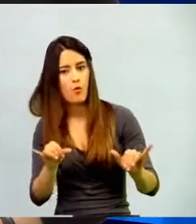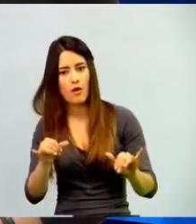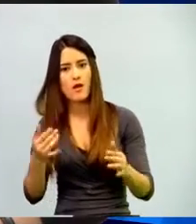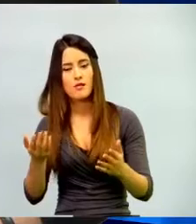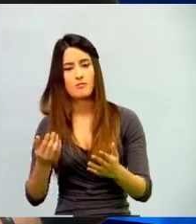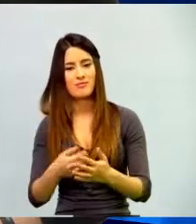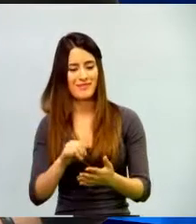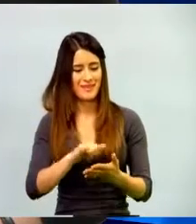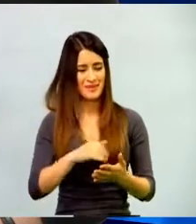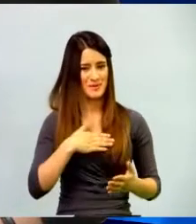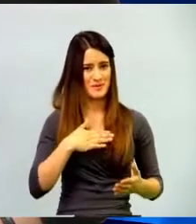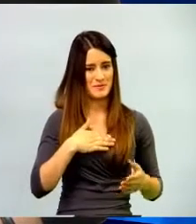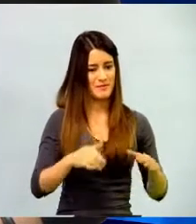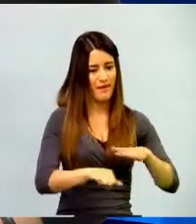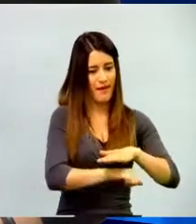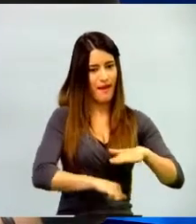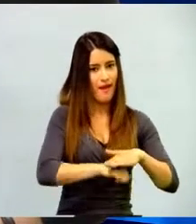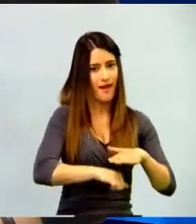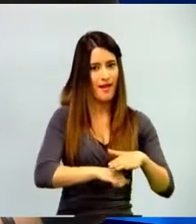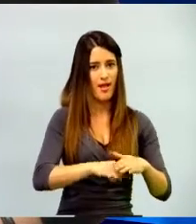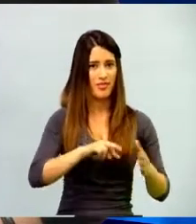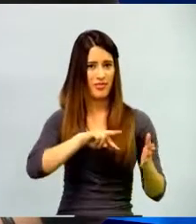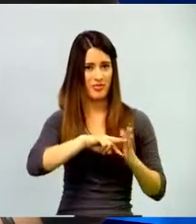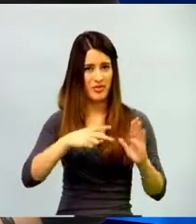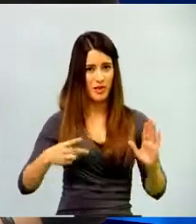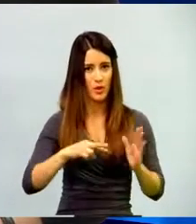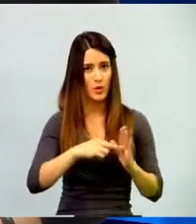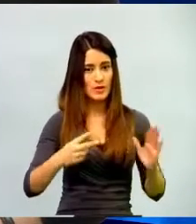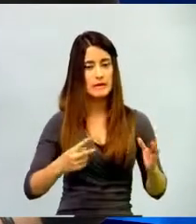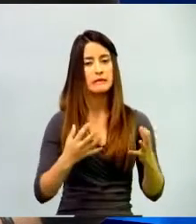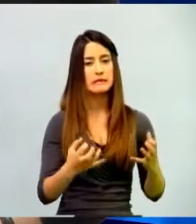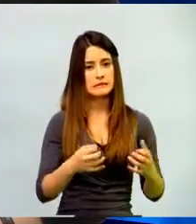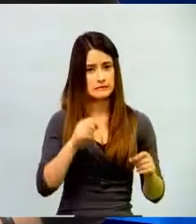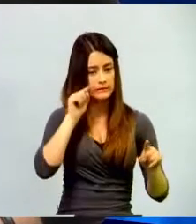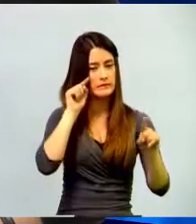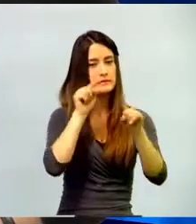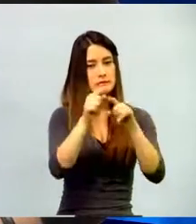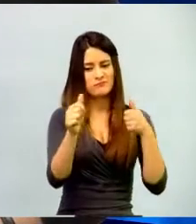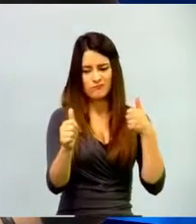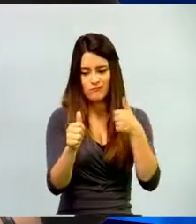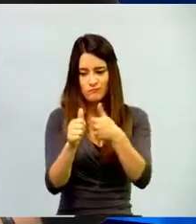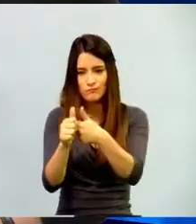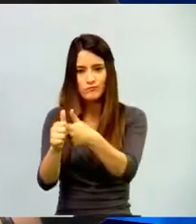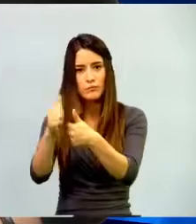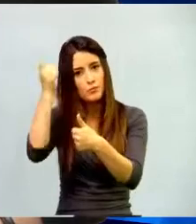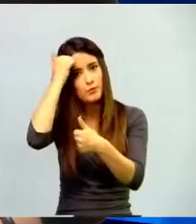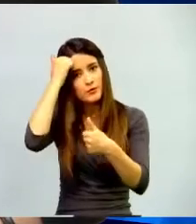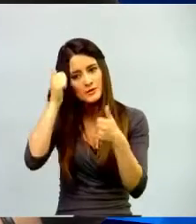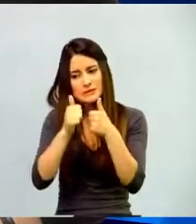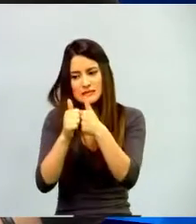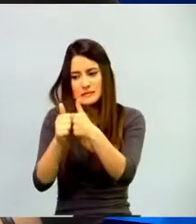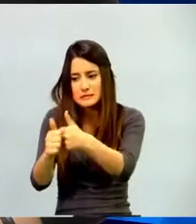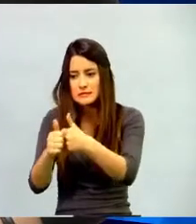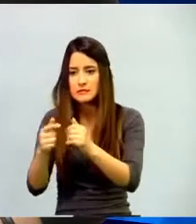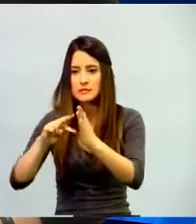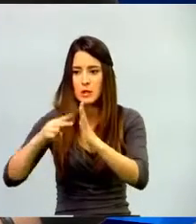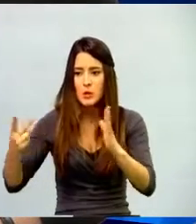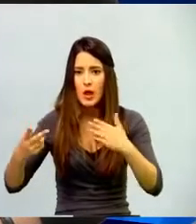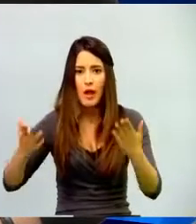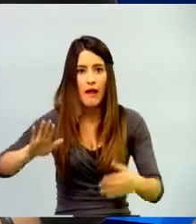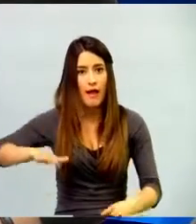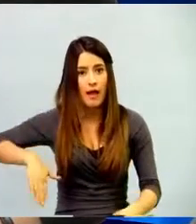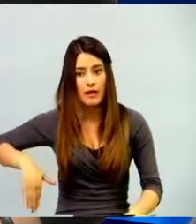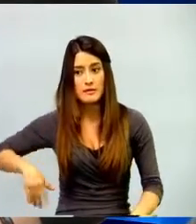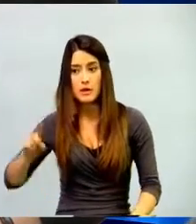de tecnología de universidades, acompañar al docente en ponerse al día, en